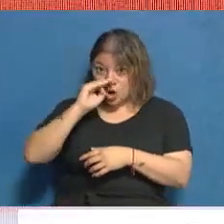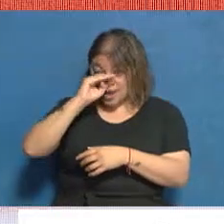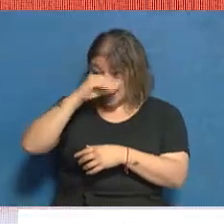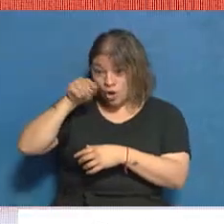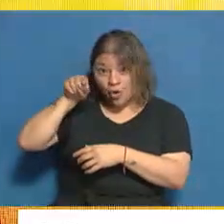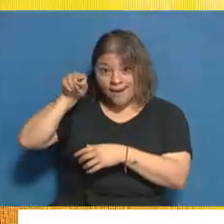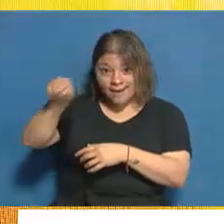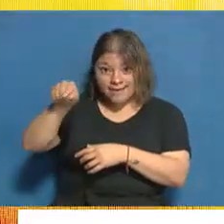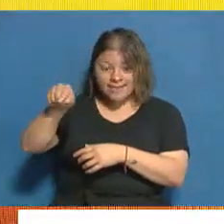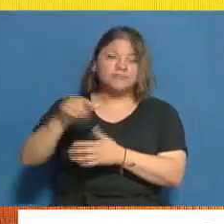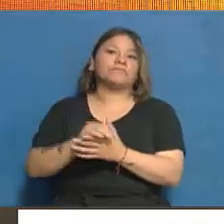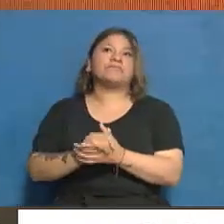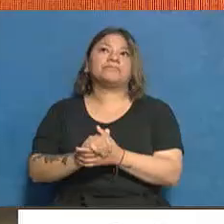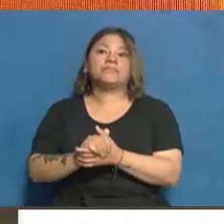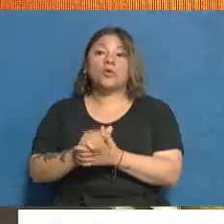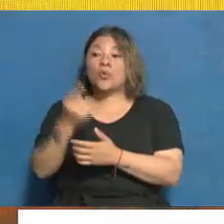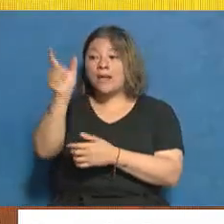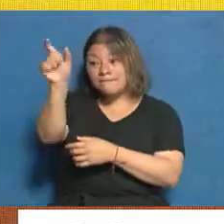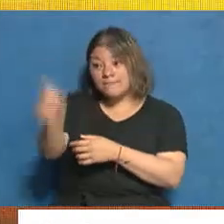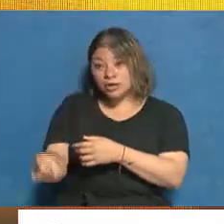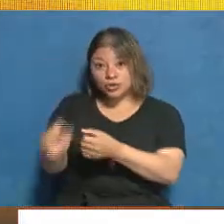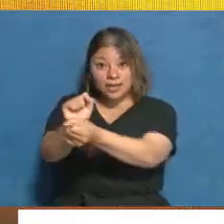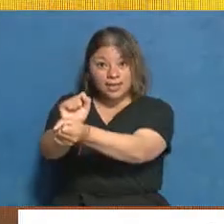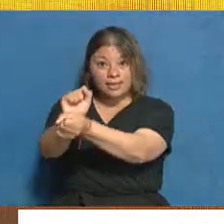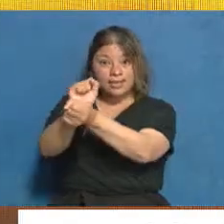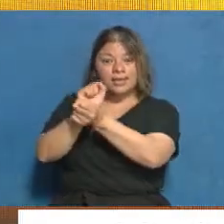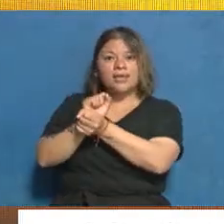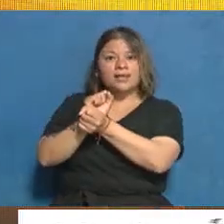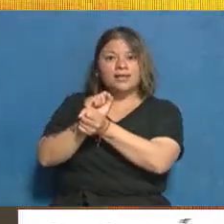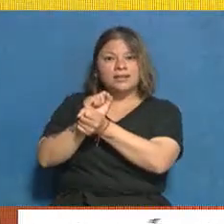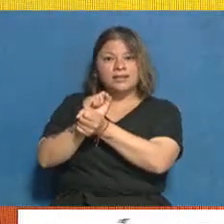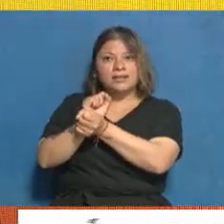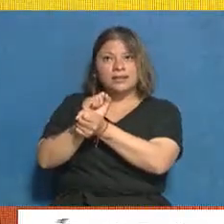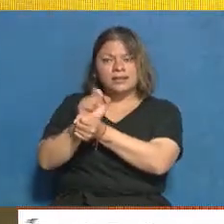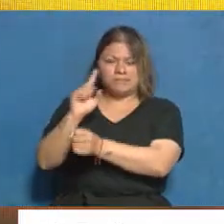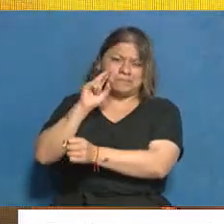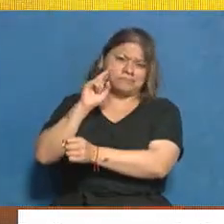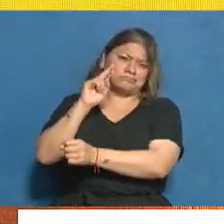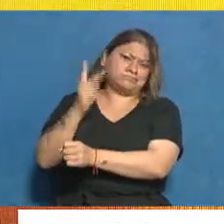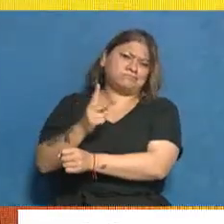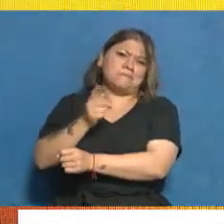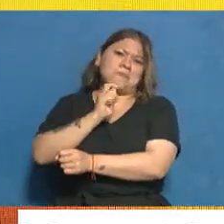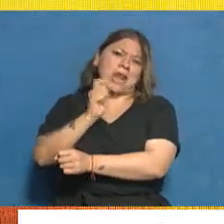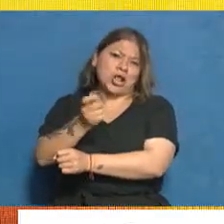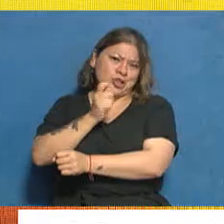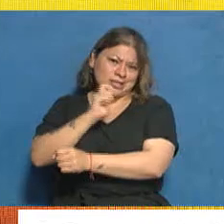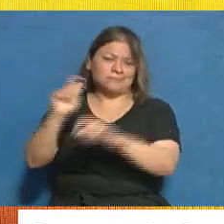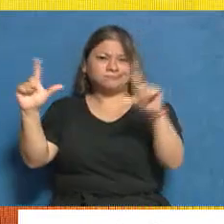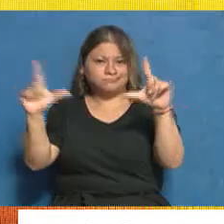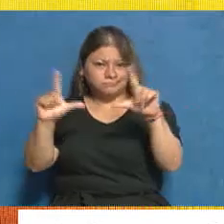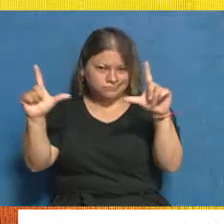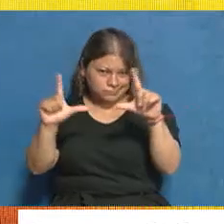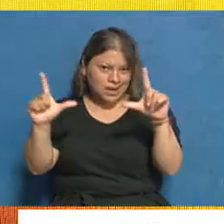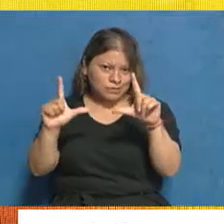Río Negro ocurrió que uno de los detenidos se trata de un reconocido periodista de la televisión